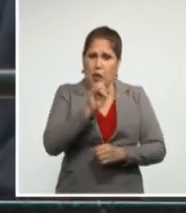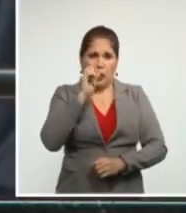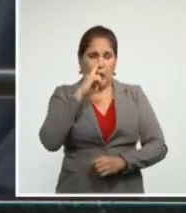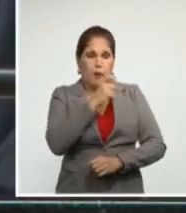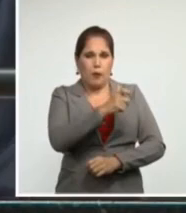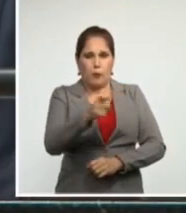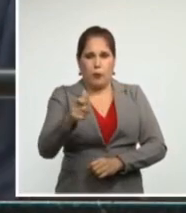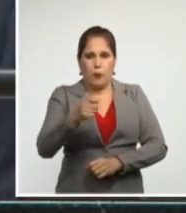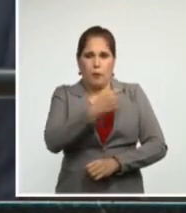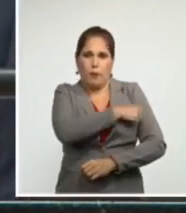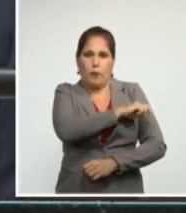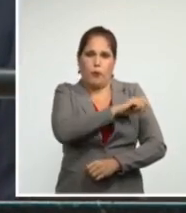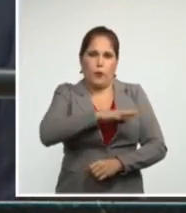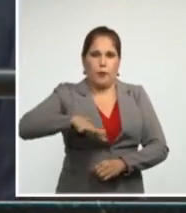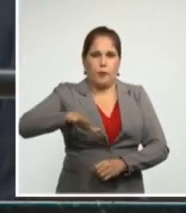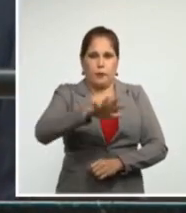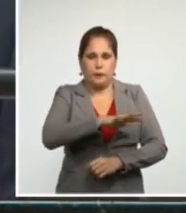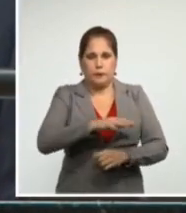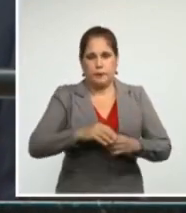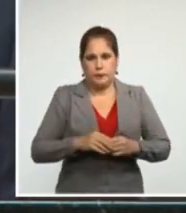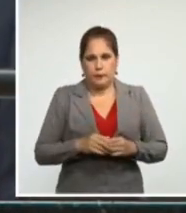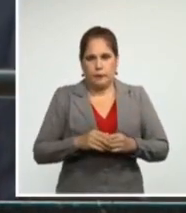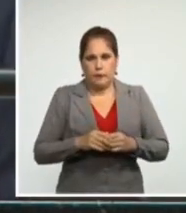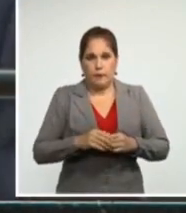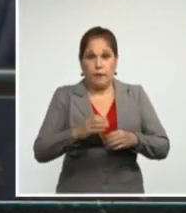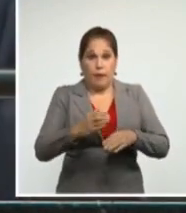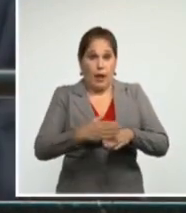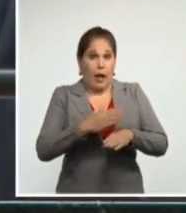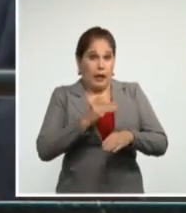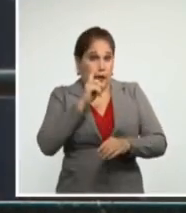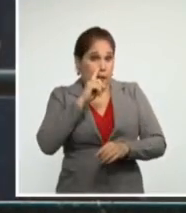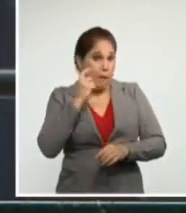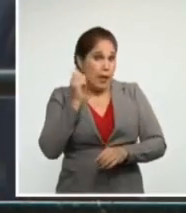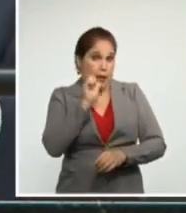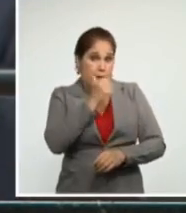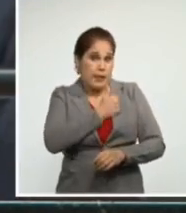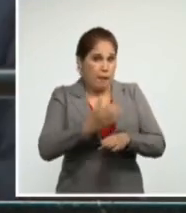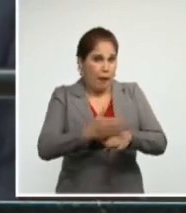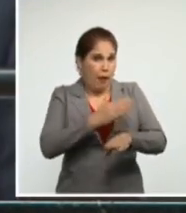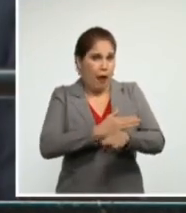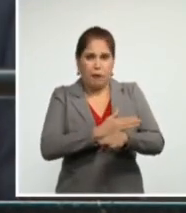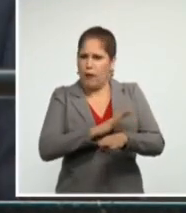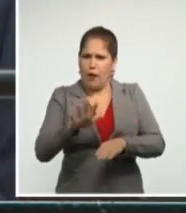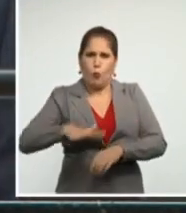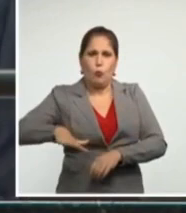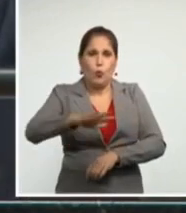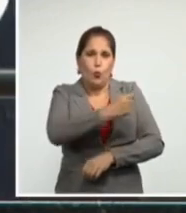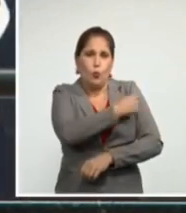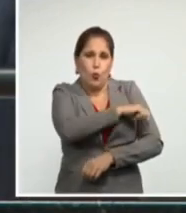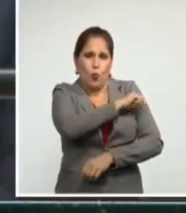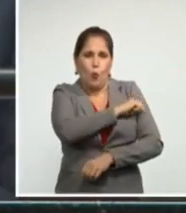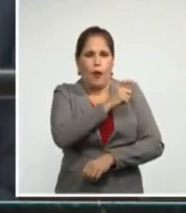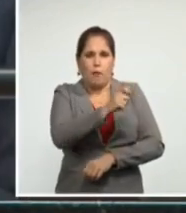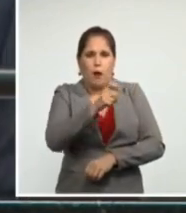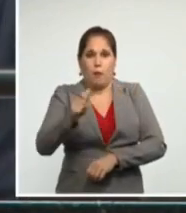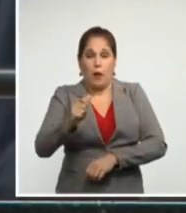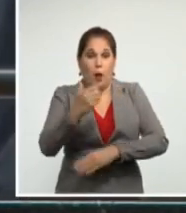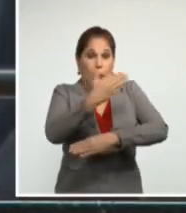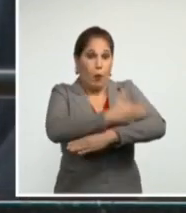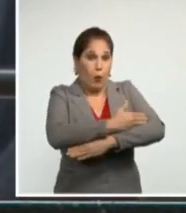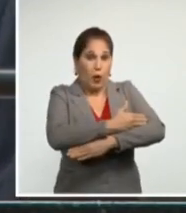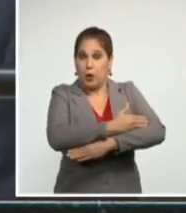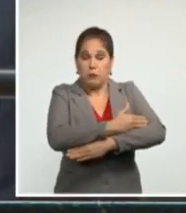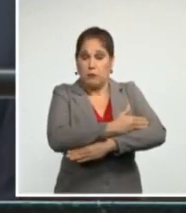antes de concluir el año a pesar de que el bloqueo está obstaculizando